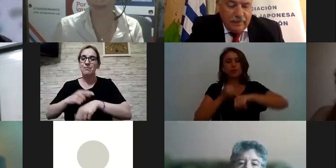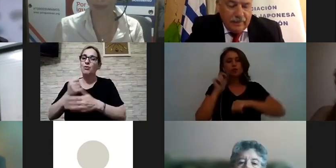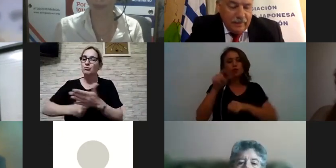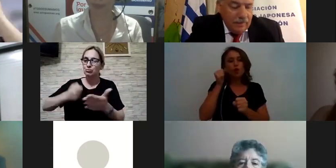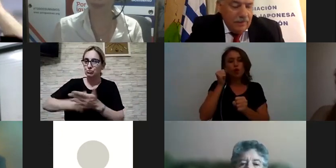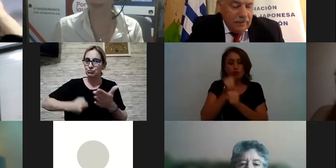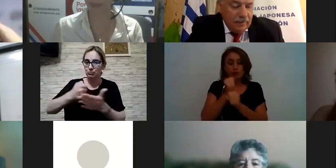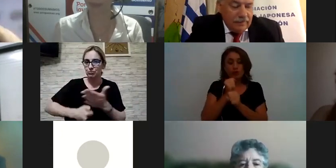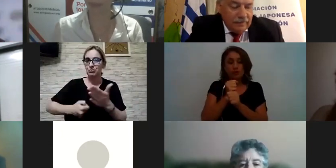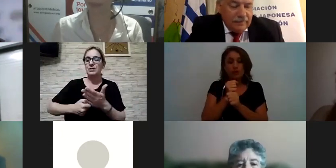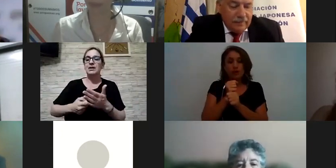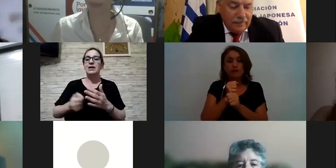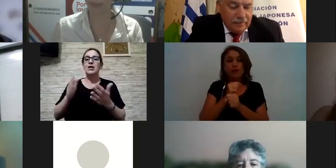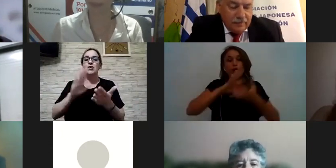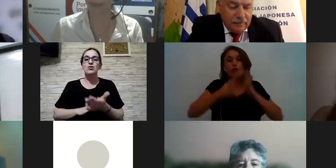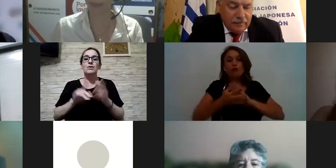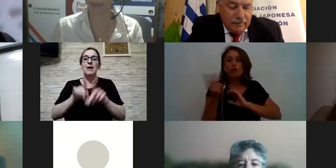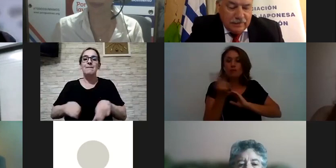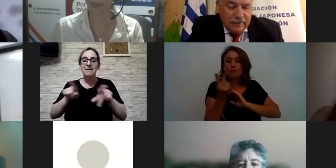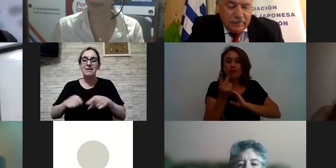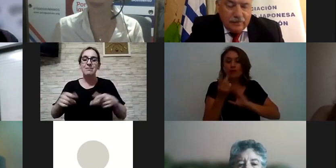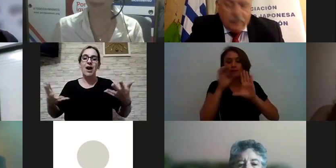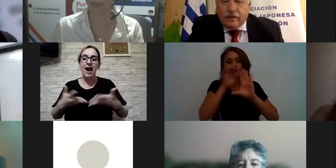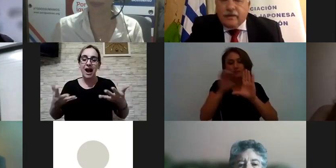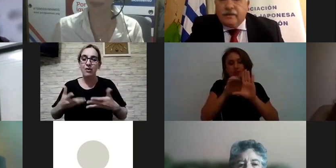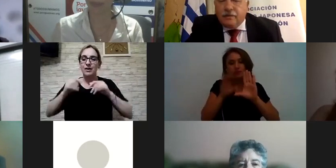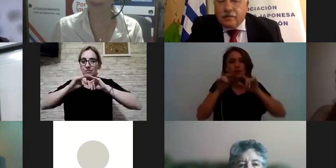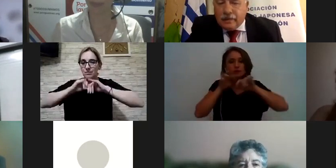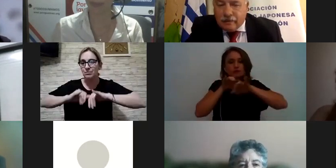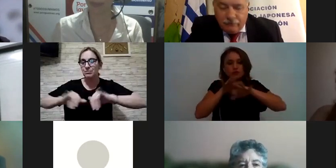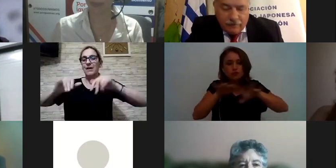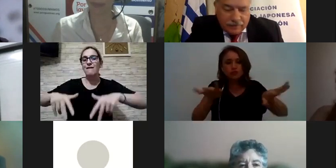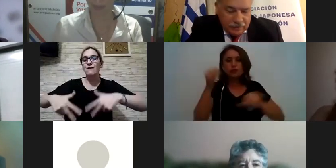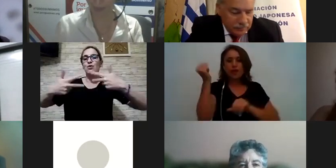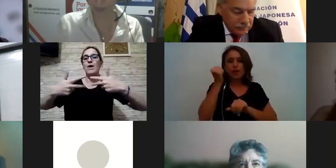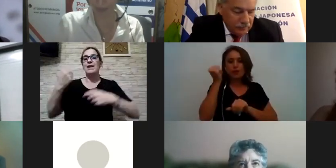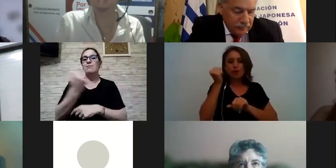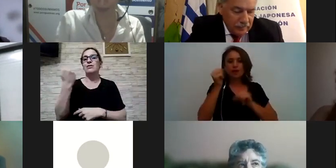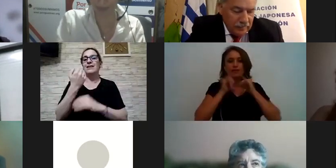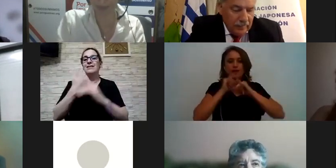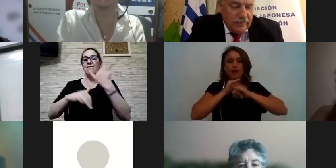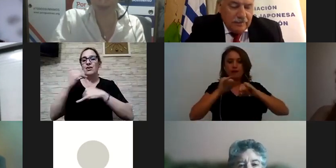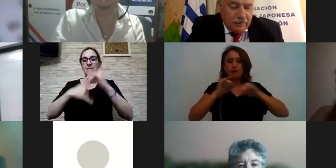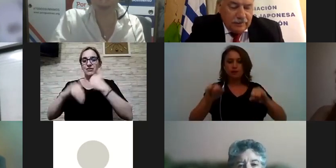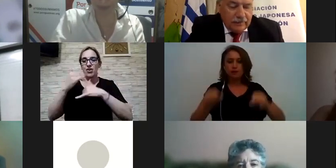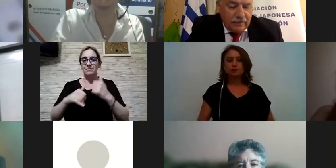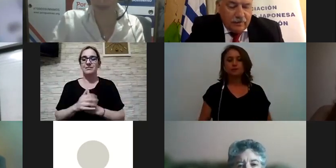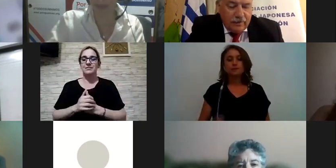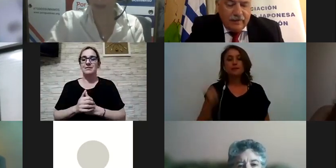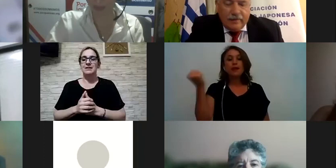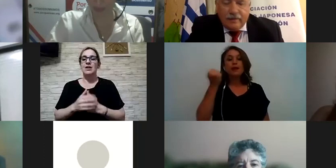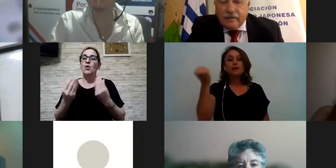para que mediante esta herramienta virtual llegue a todos tan importante información es importante